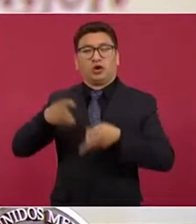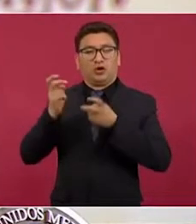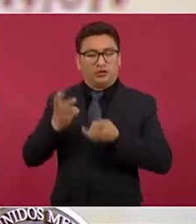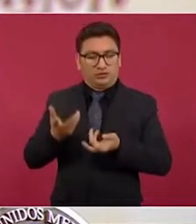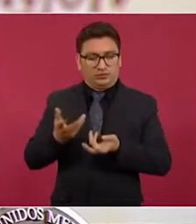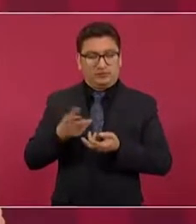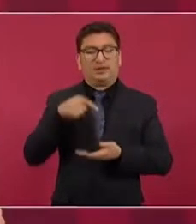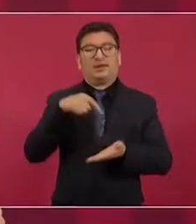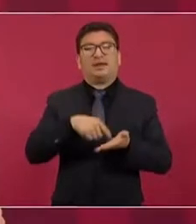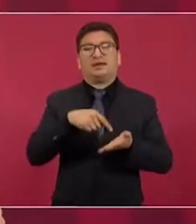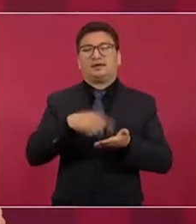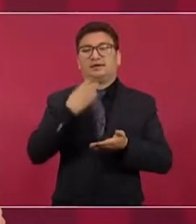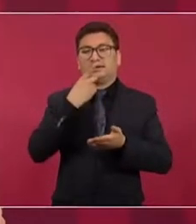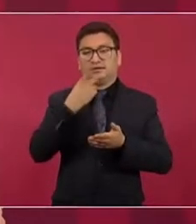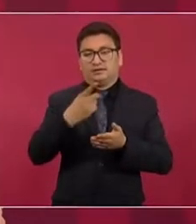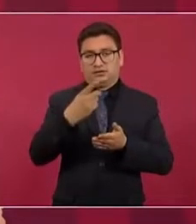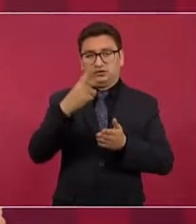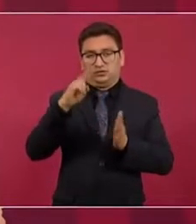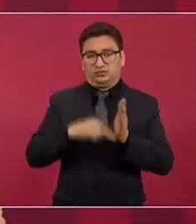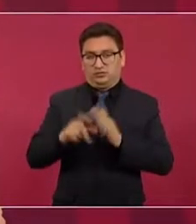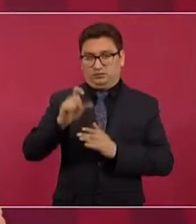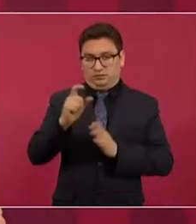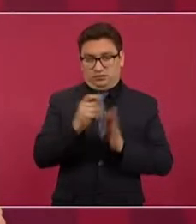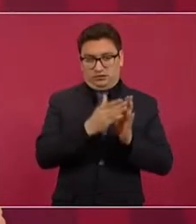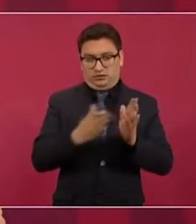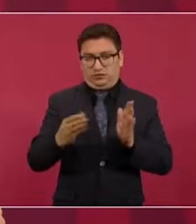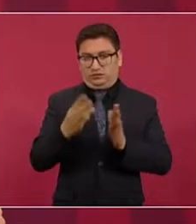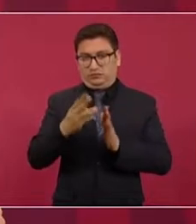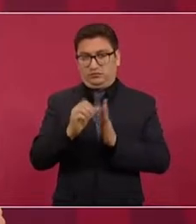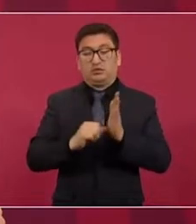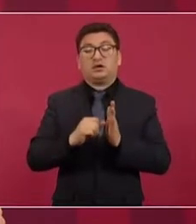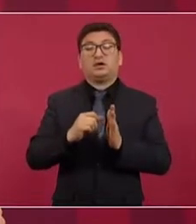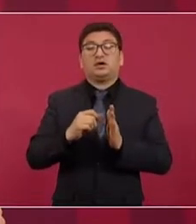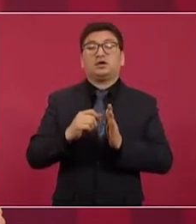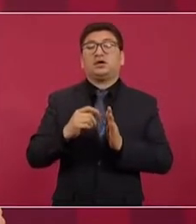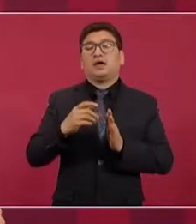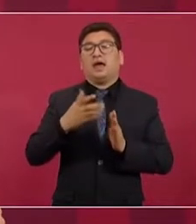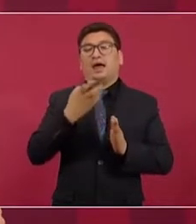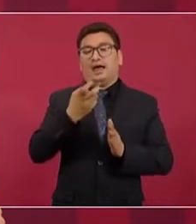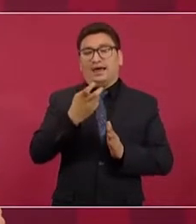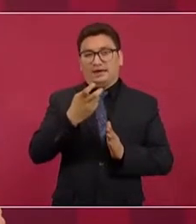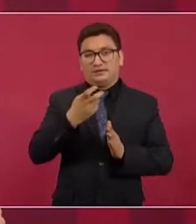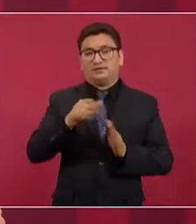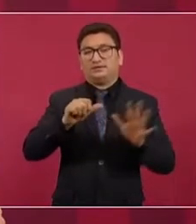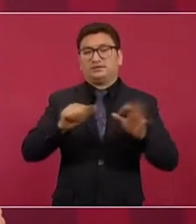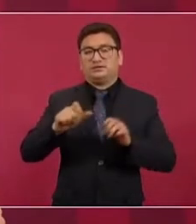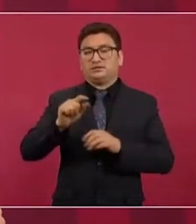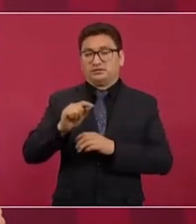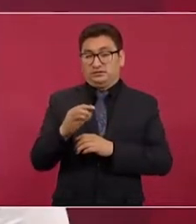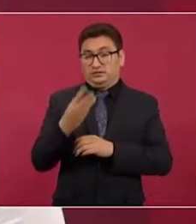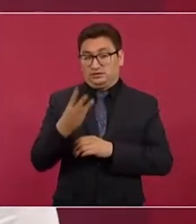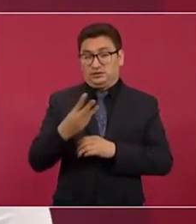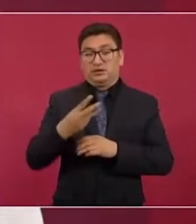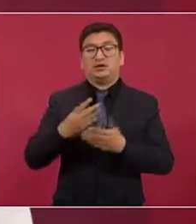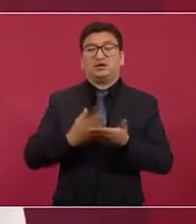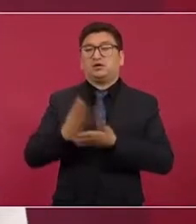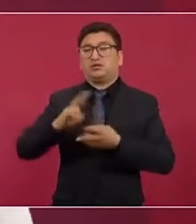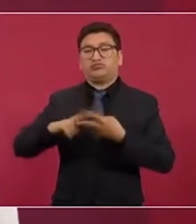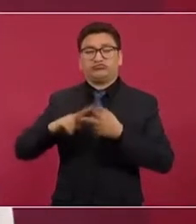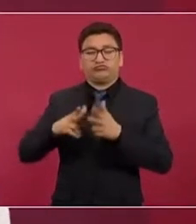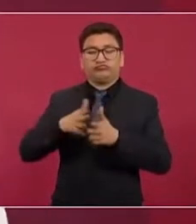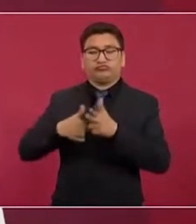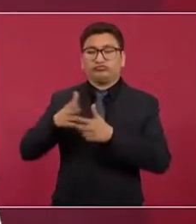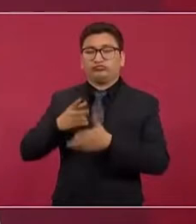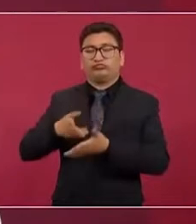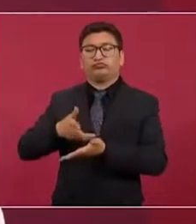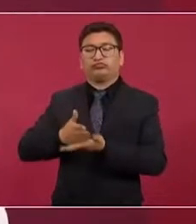asegura que en el tercer trimestre de 2020 hubo 673 asaltos a trenes y